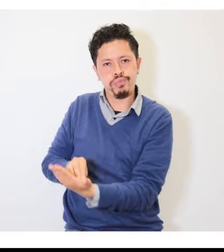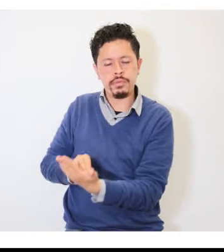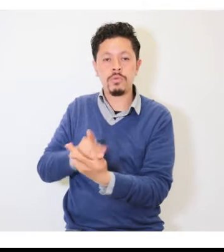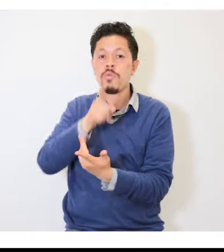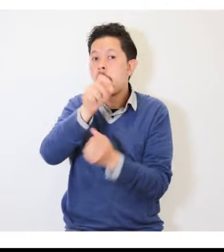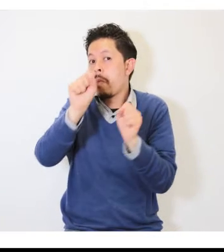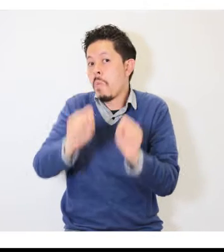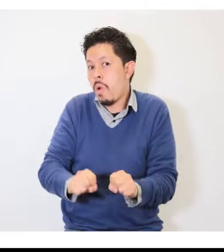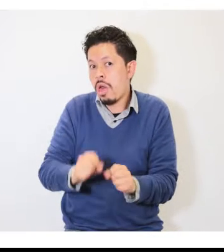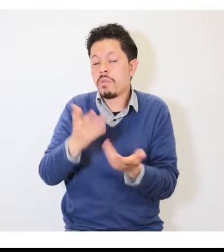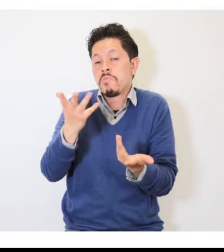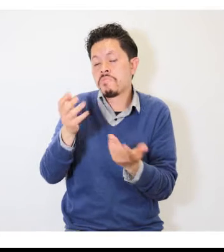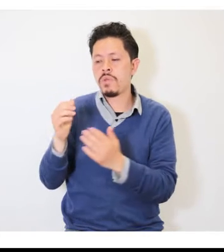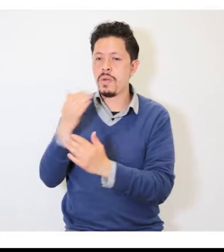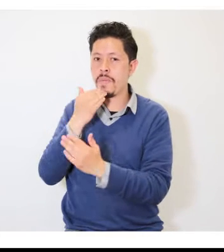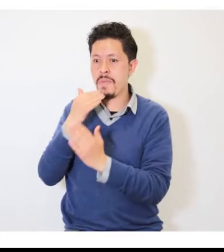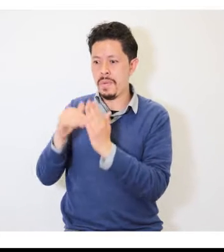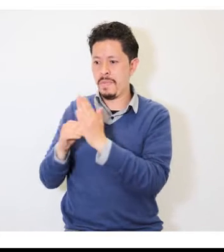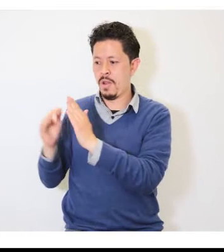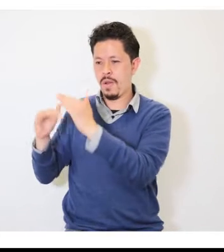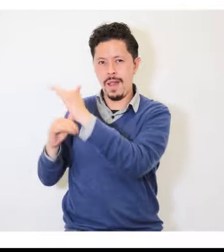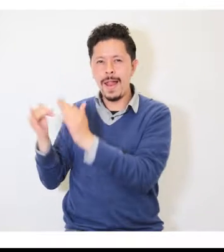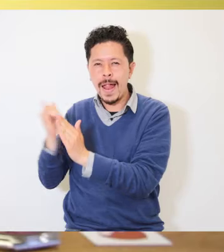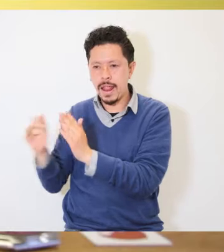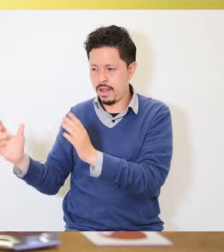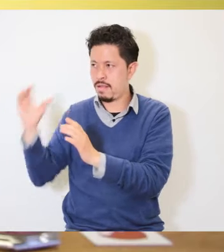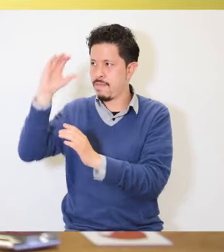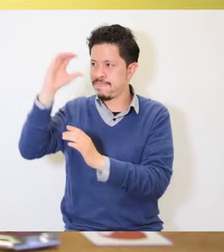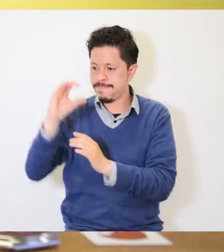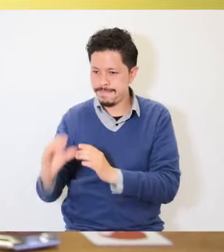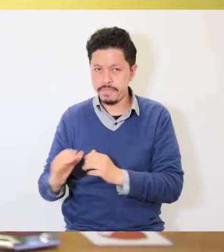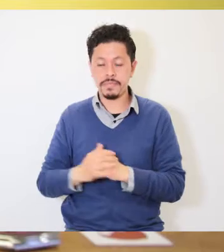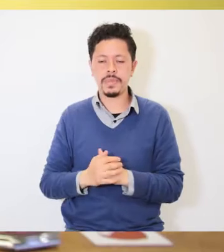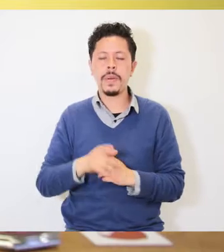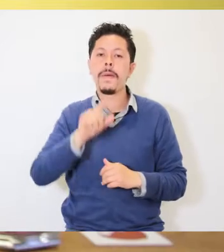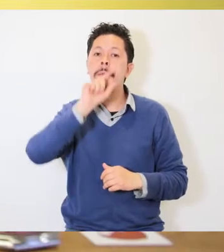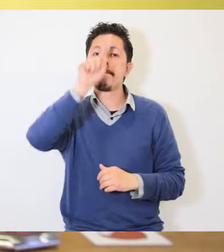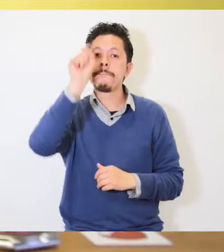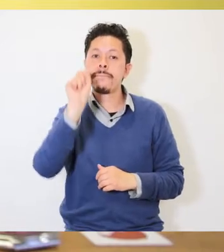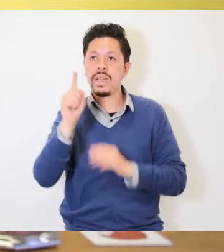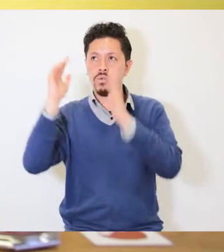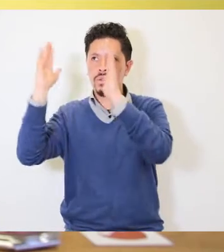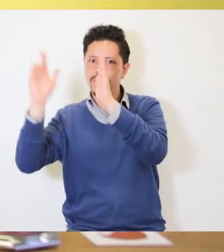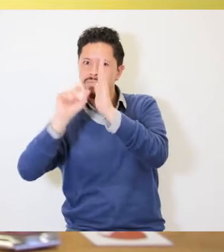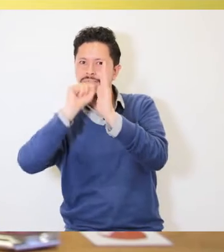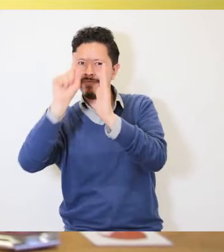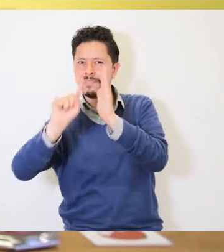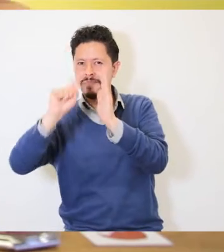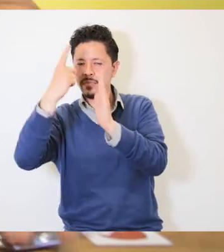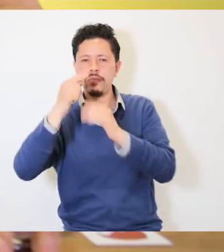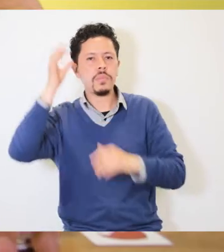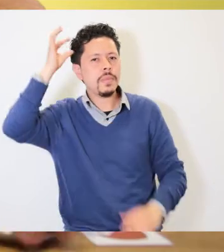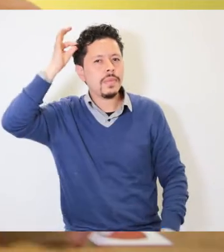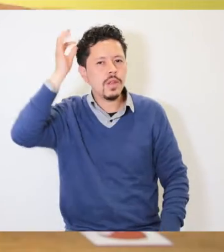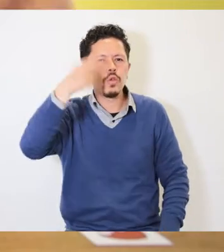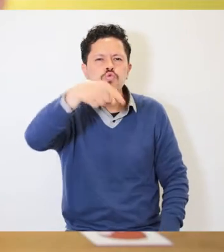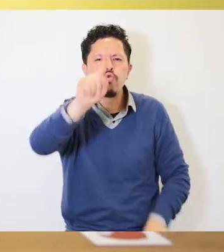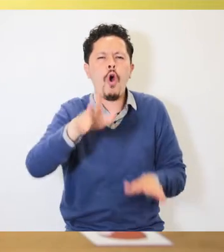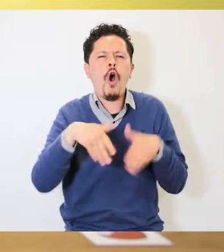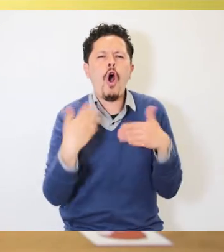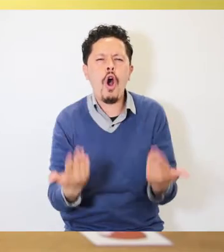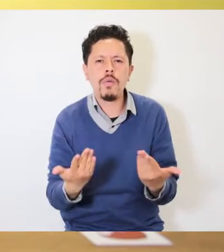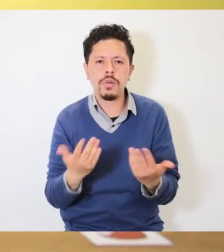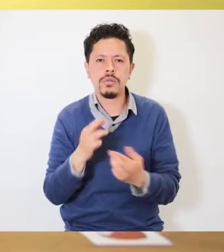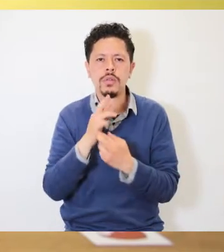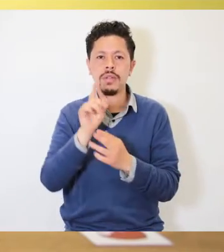Recuerda que puedes utilizar tus pictogramas para esto. La primera pregunta es ¿cómo es mi cabello? Para ello voy a utilizar